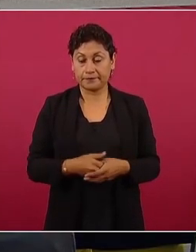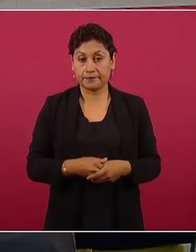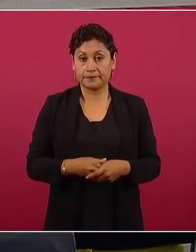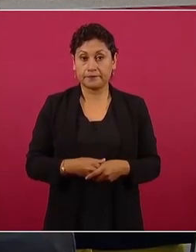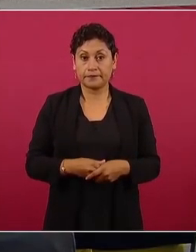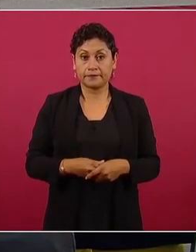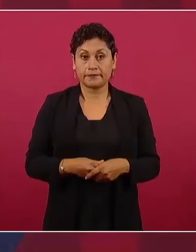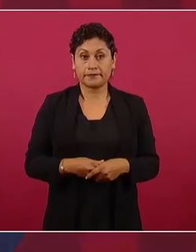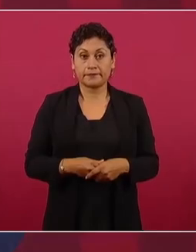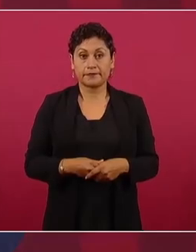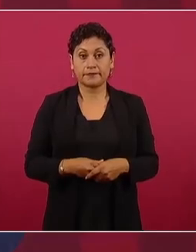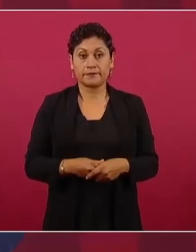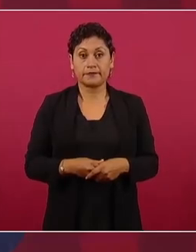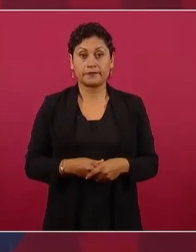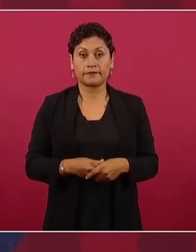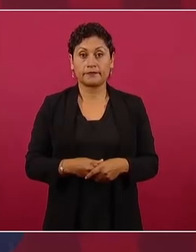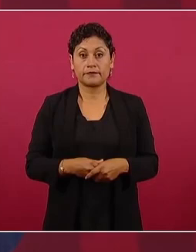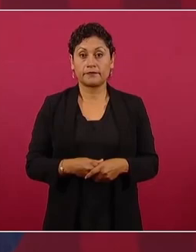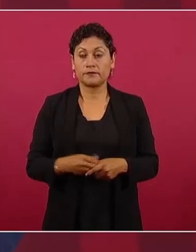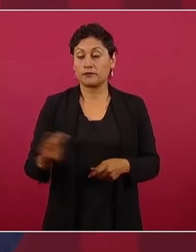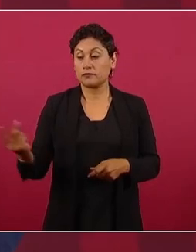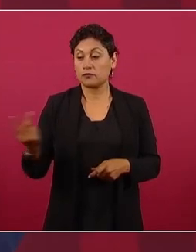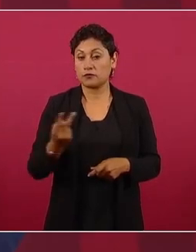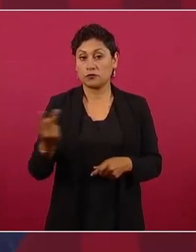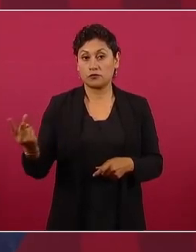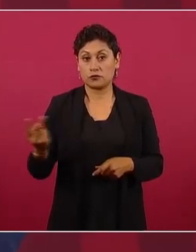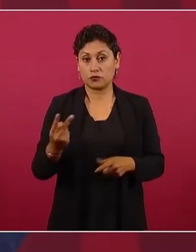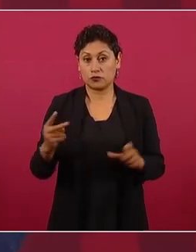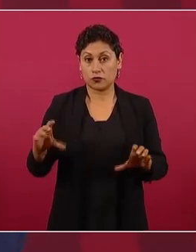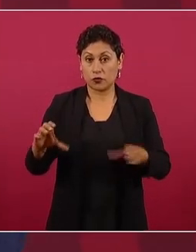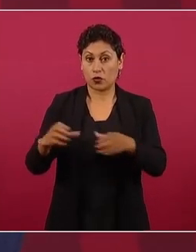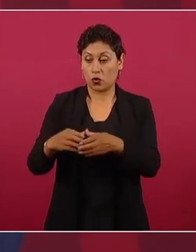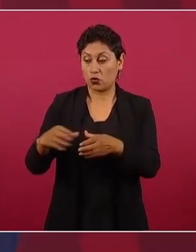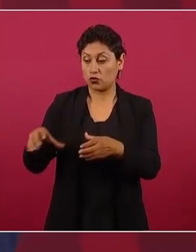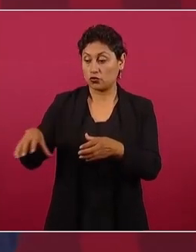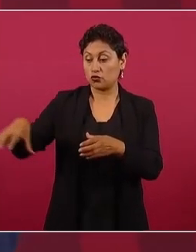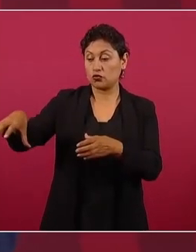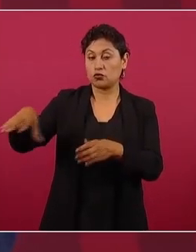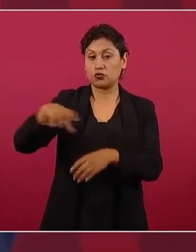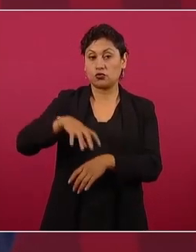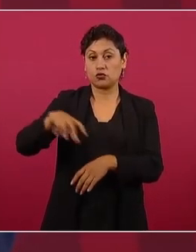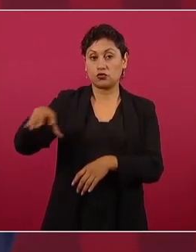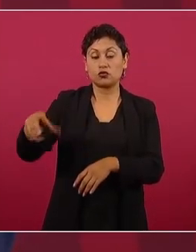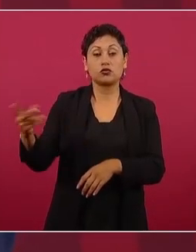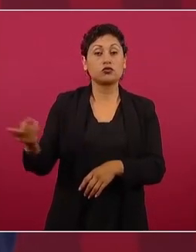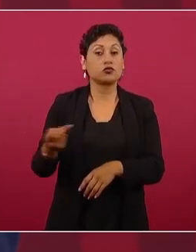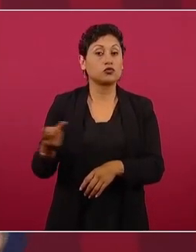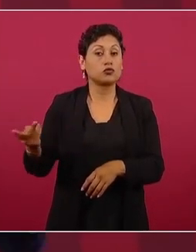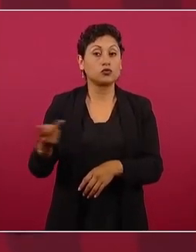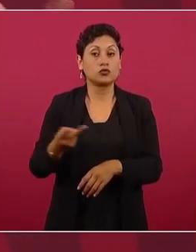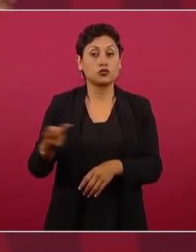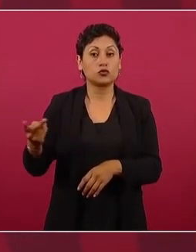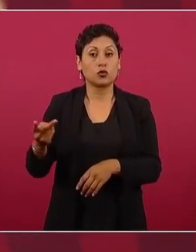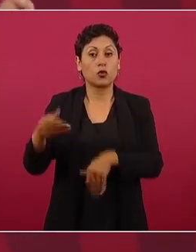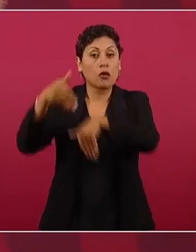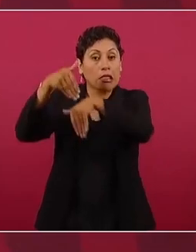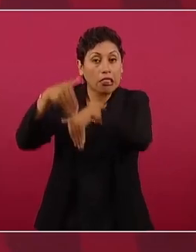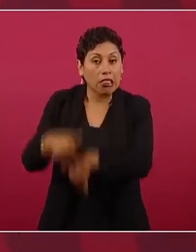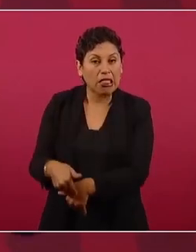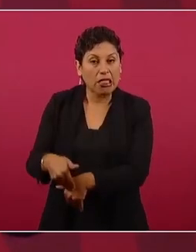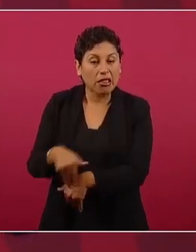Están sometidos por los grupos